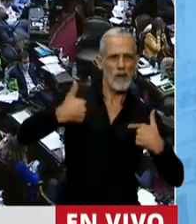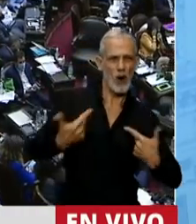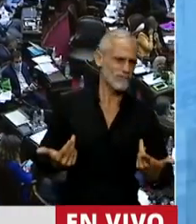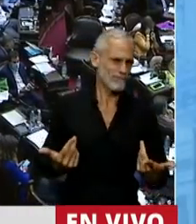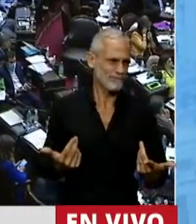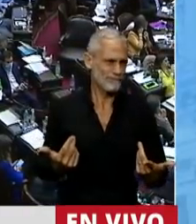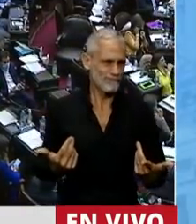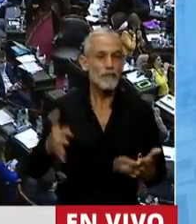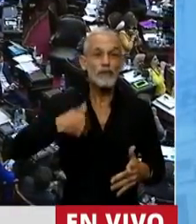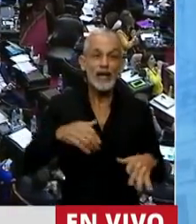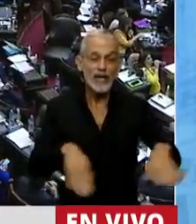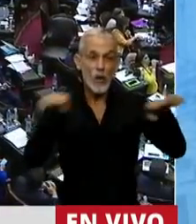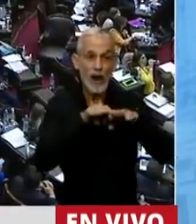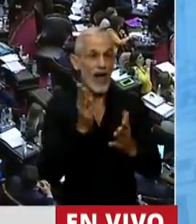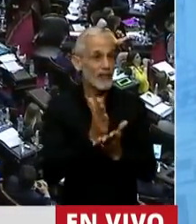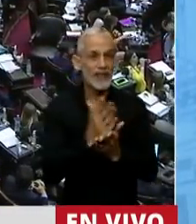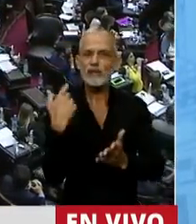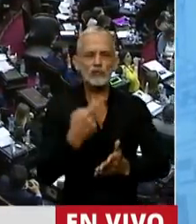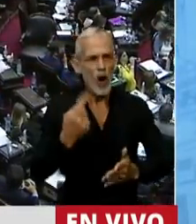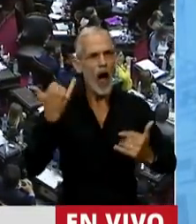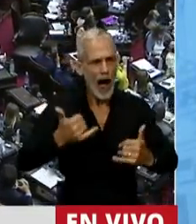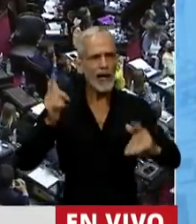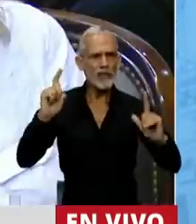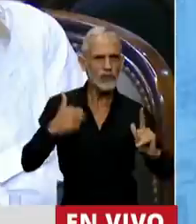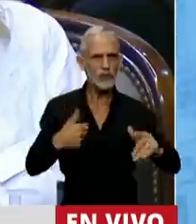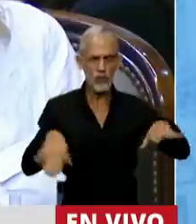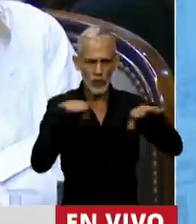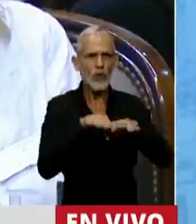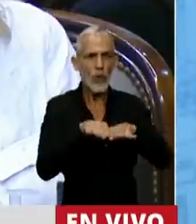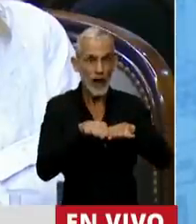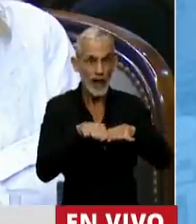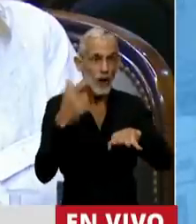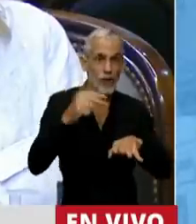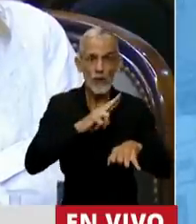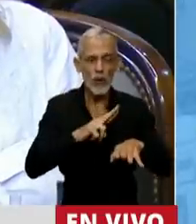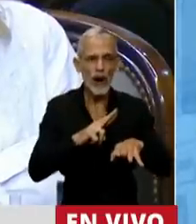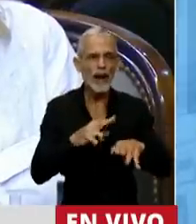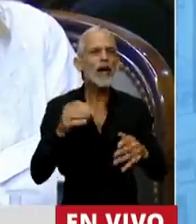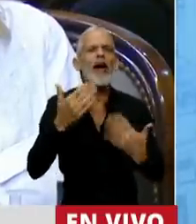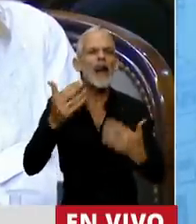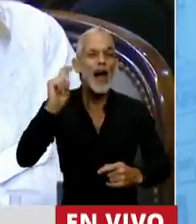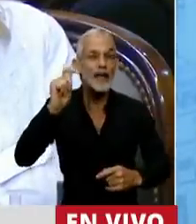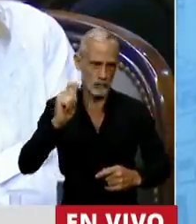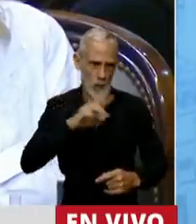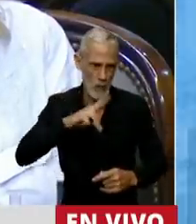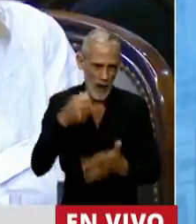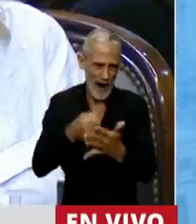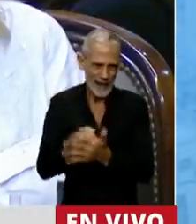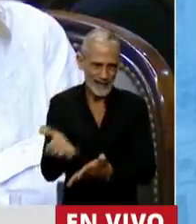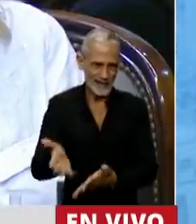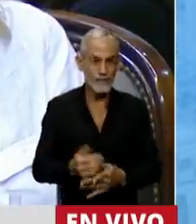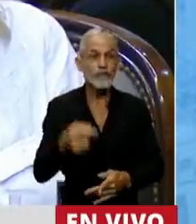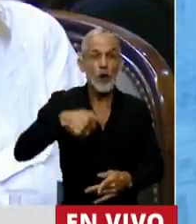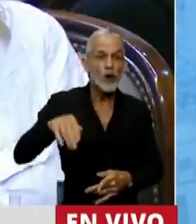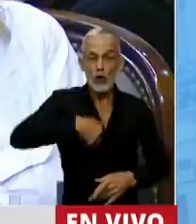La igualdad en los derechos que todos disfrutamos les debe mucho a las mujeres que luchan. Hoy todos